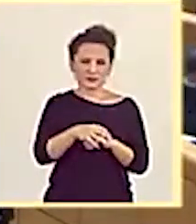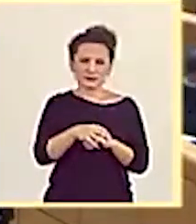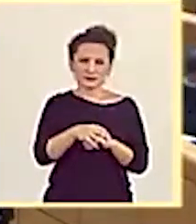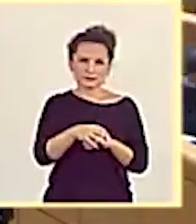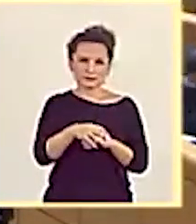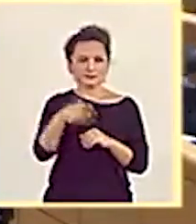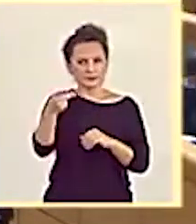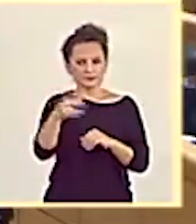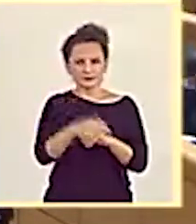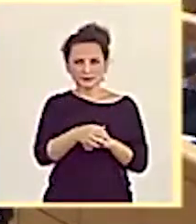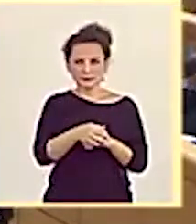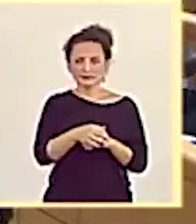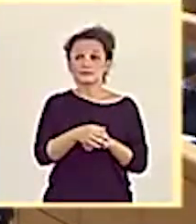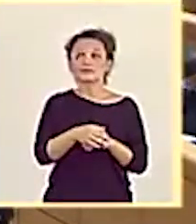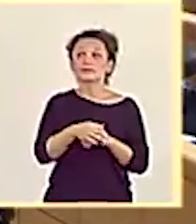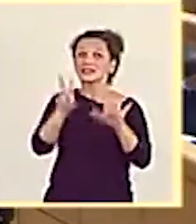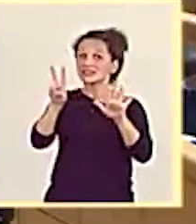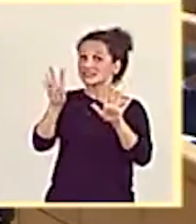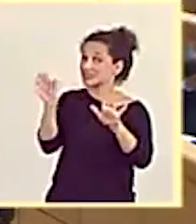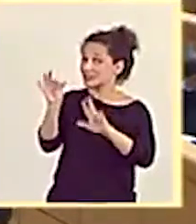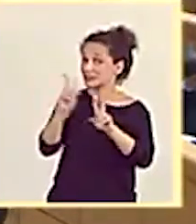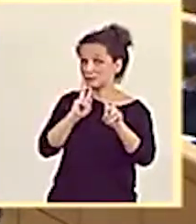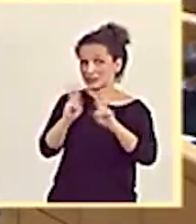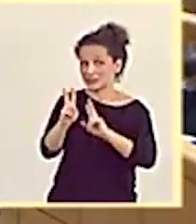Le restan siete segundos. Senadora Castel.